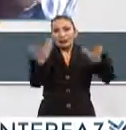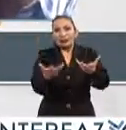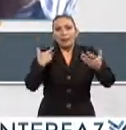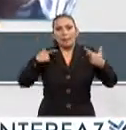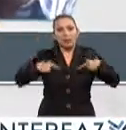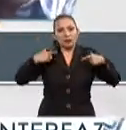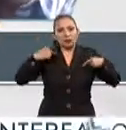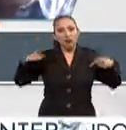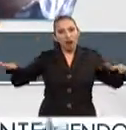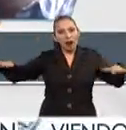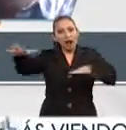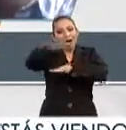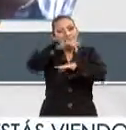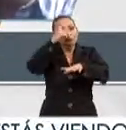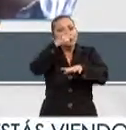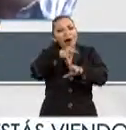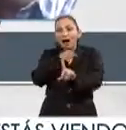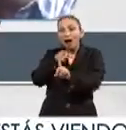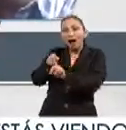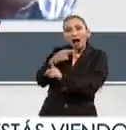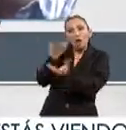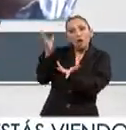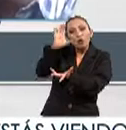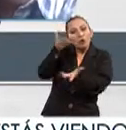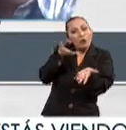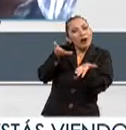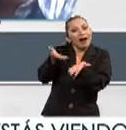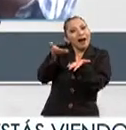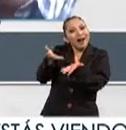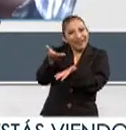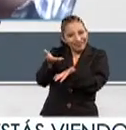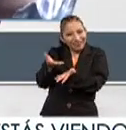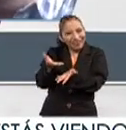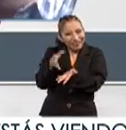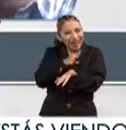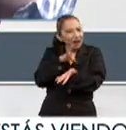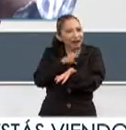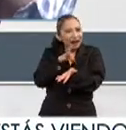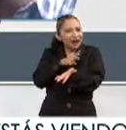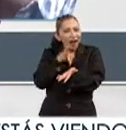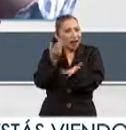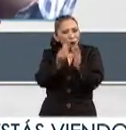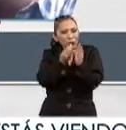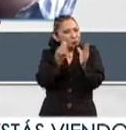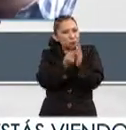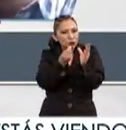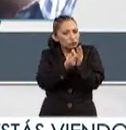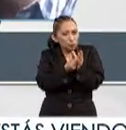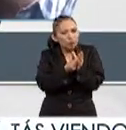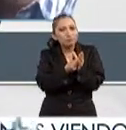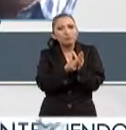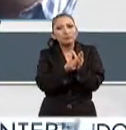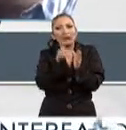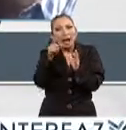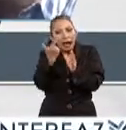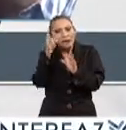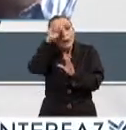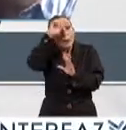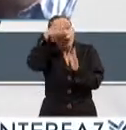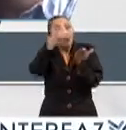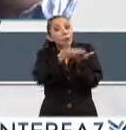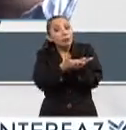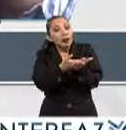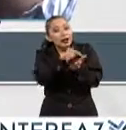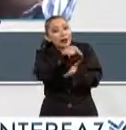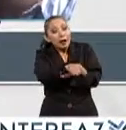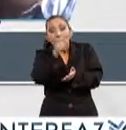públicos para una determinada oferta cultural es decir el curso es una propuesta